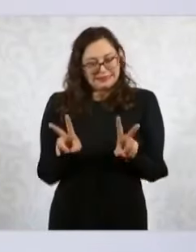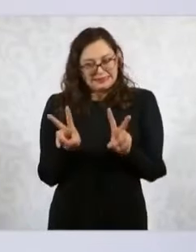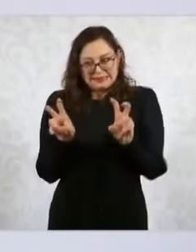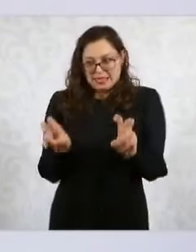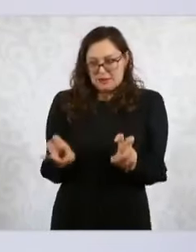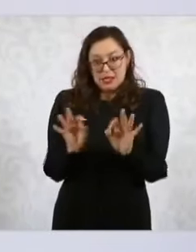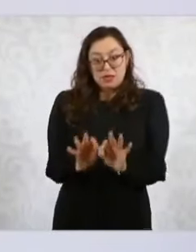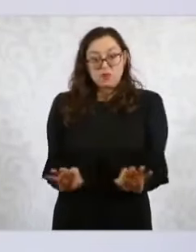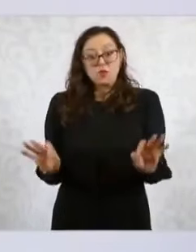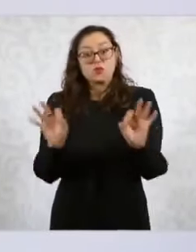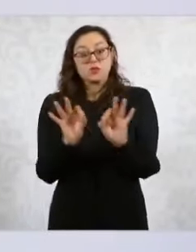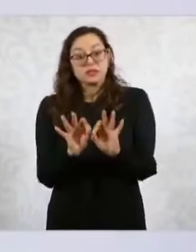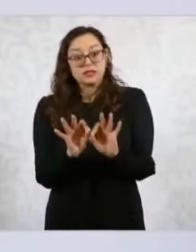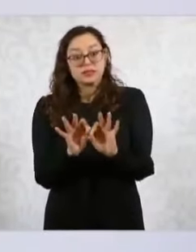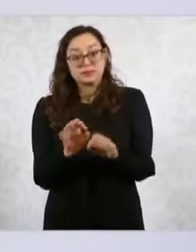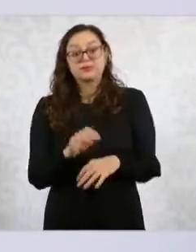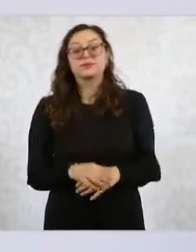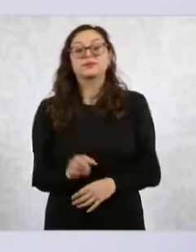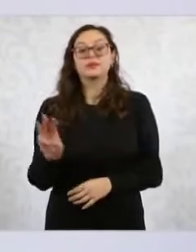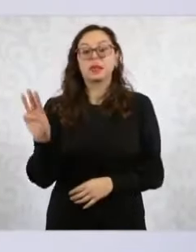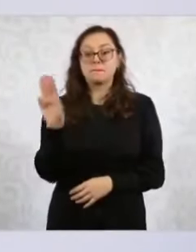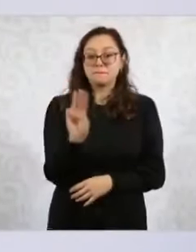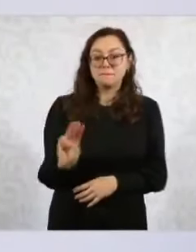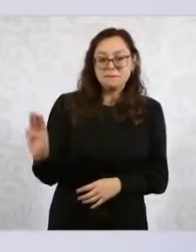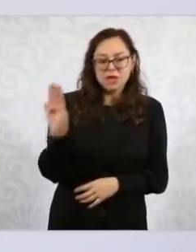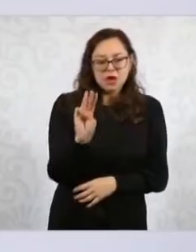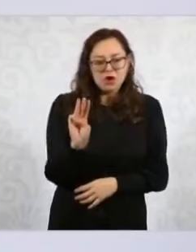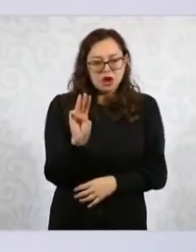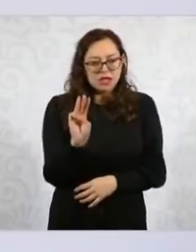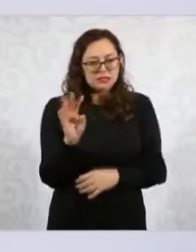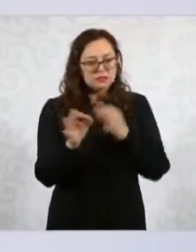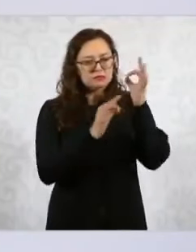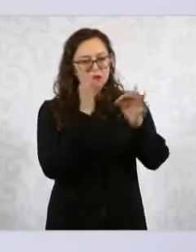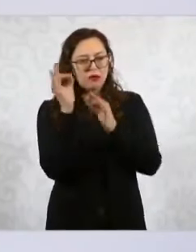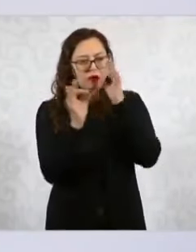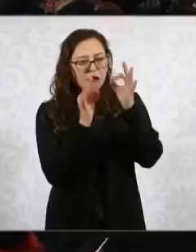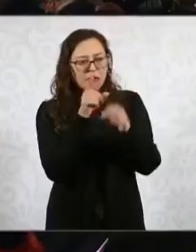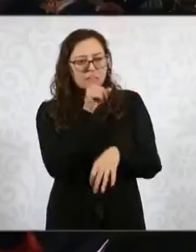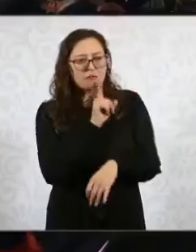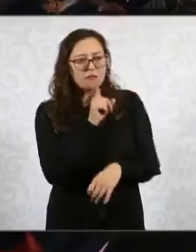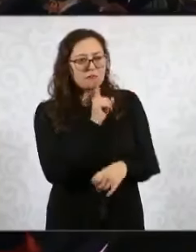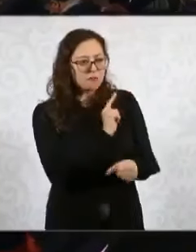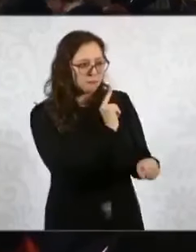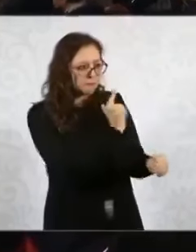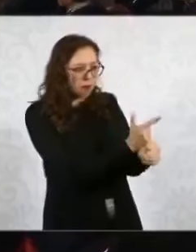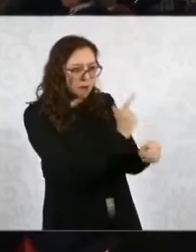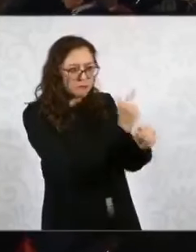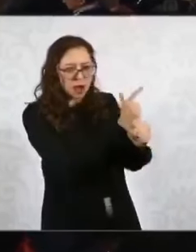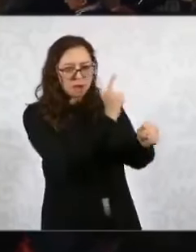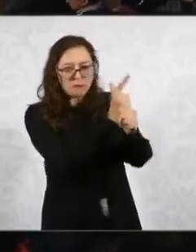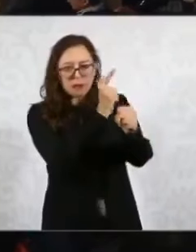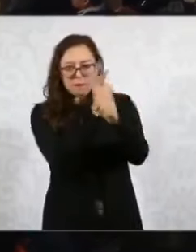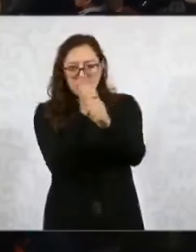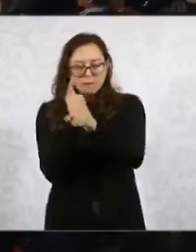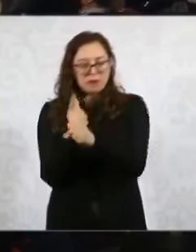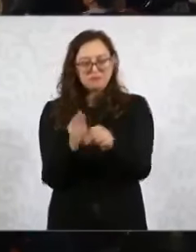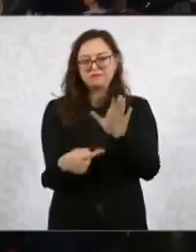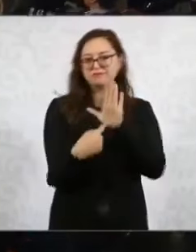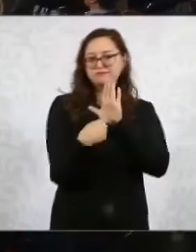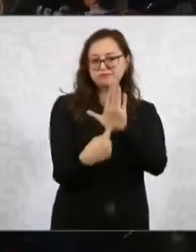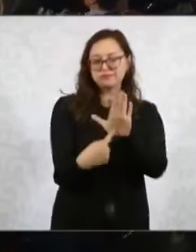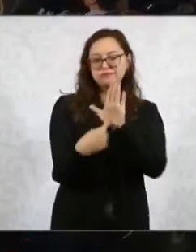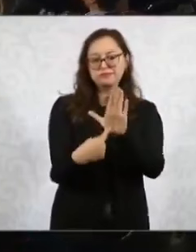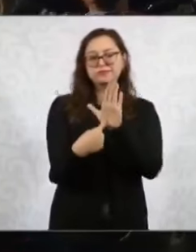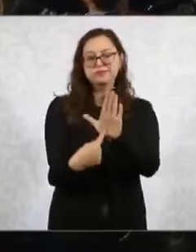le vamos a llamar detector de mentiras y no solamente se va a hacer una revisión de las